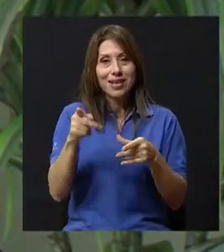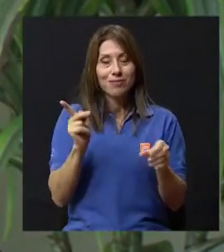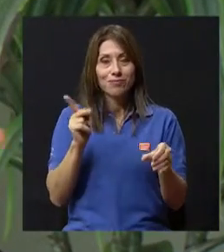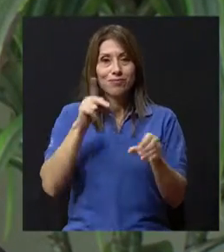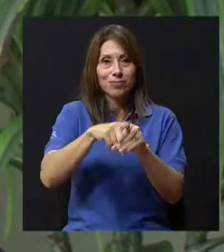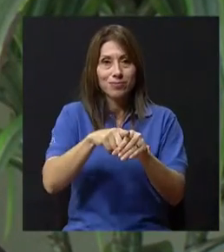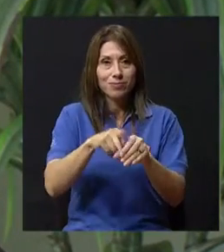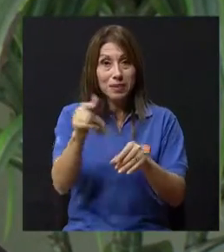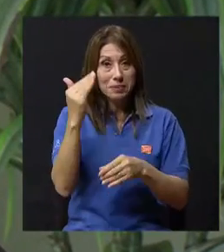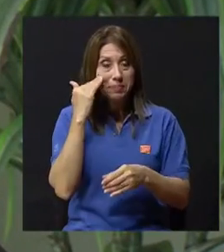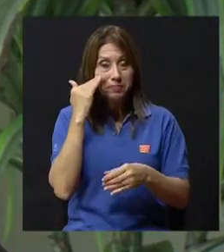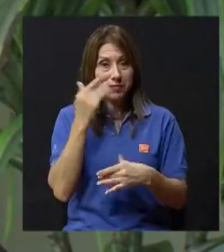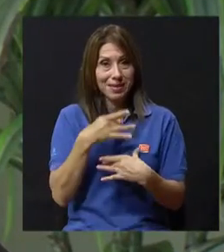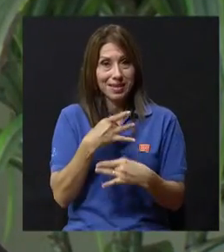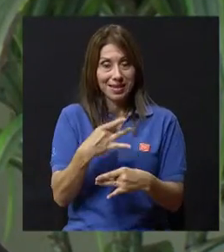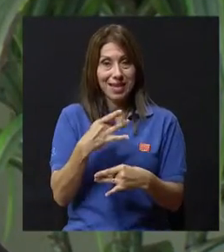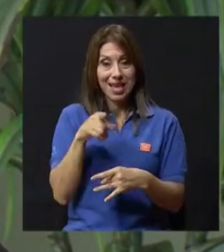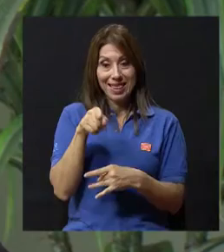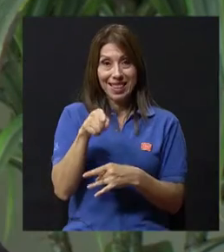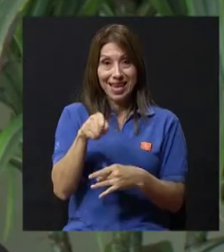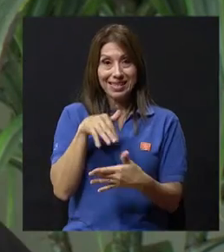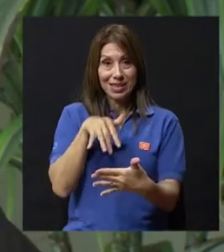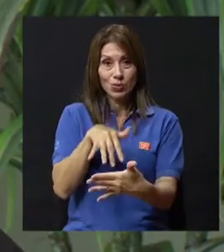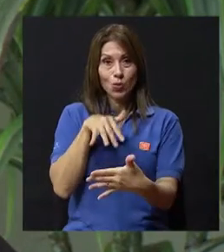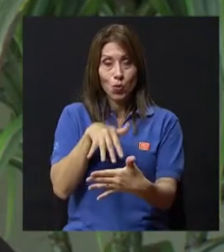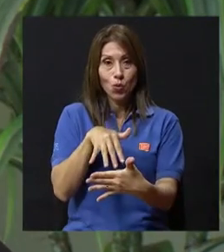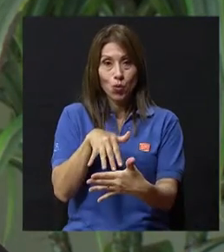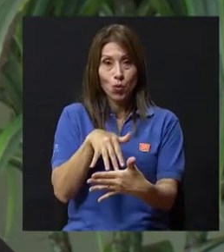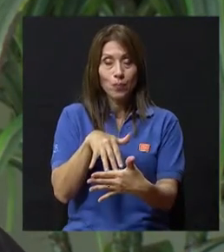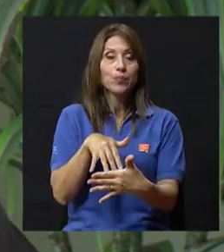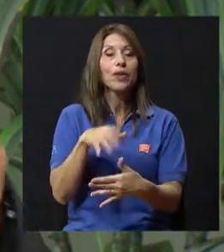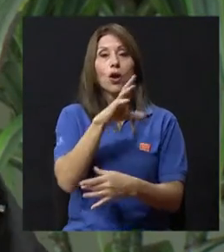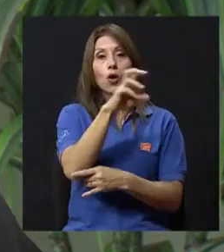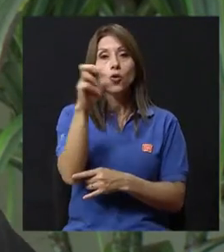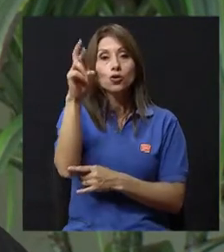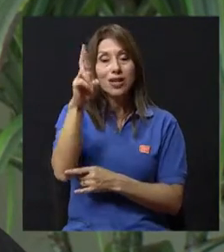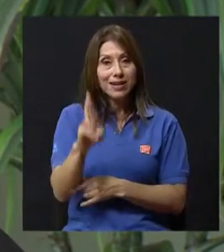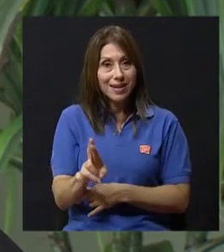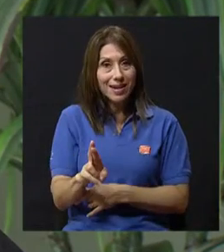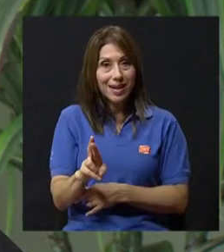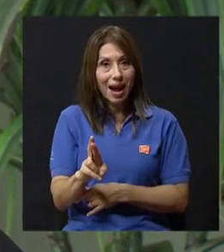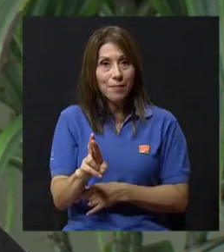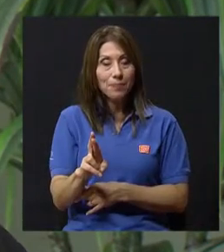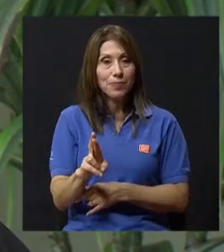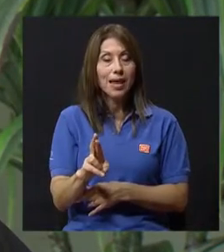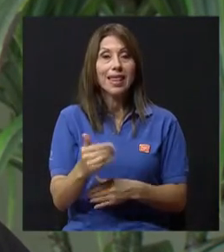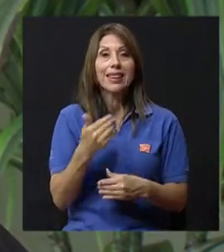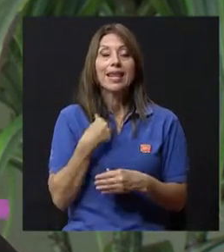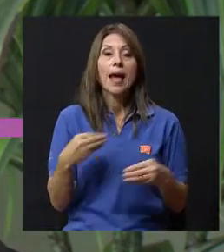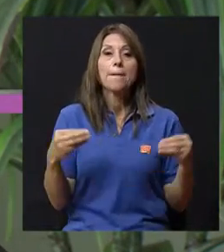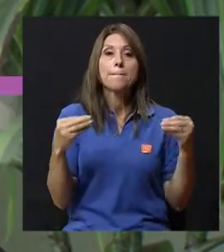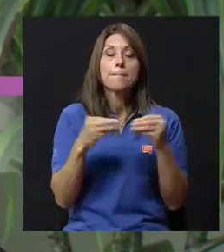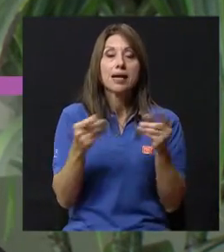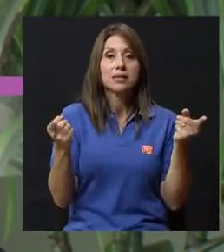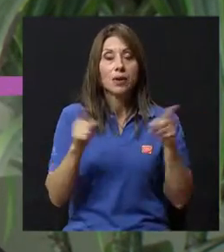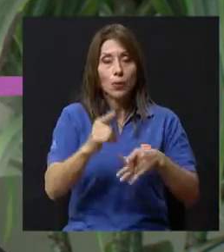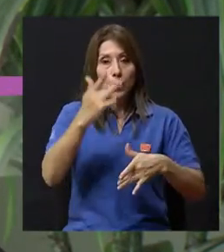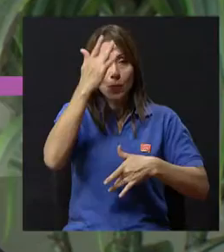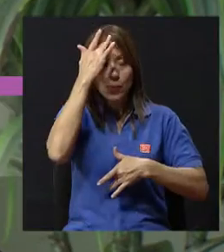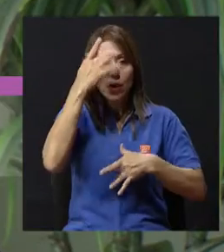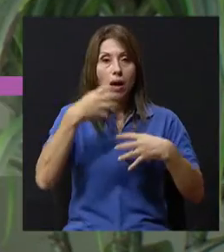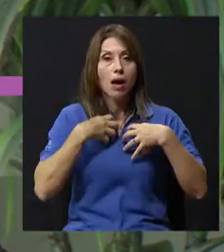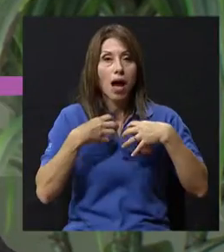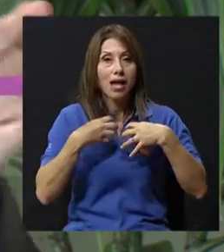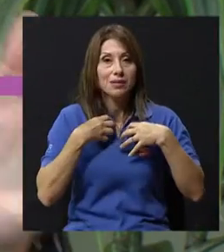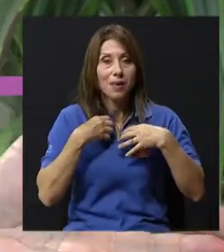en el último estudio de este ISAC, Costa Rica, en el grupo de 6 a 7 años, fue el país que tenía más asma en todo el